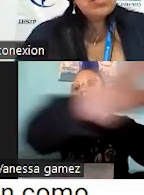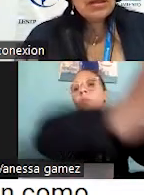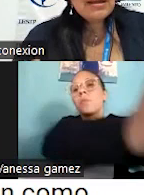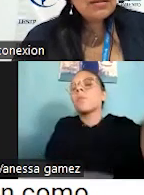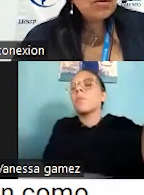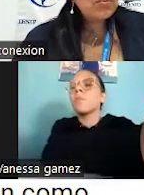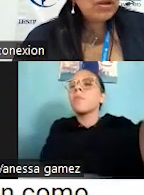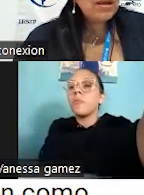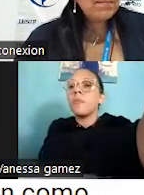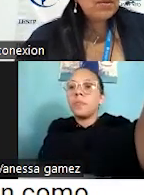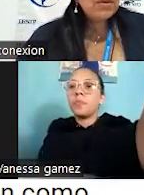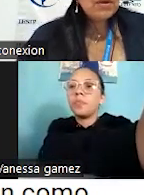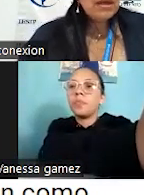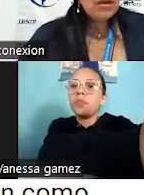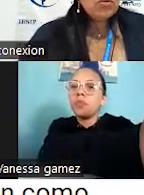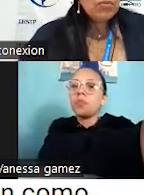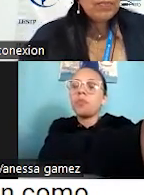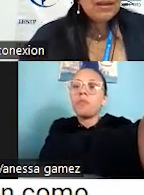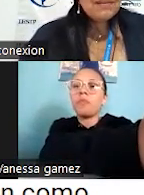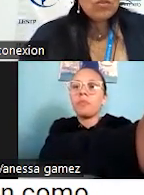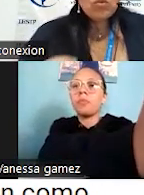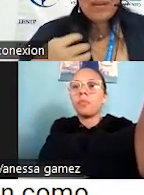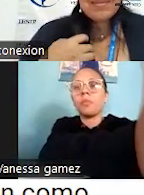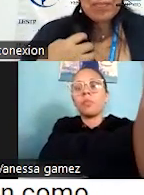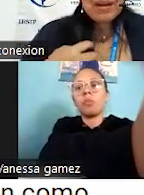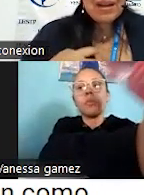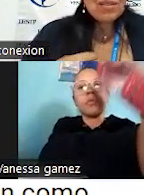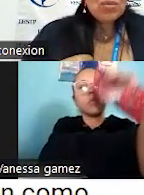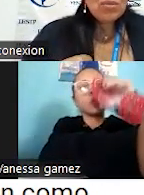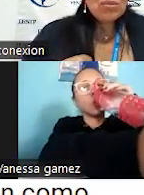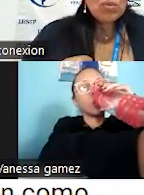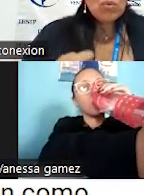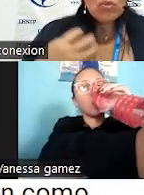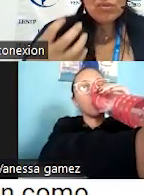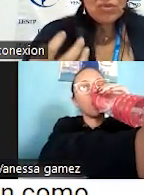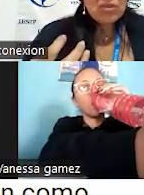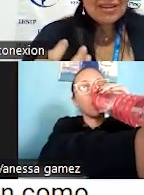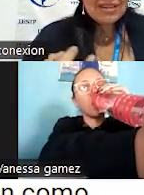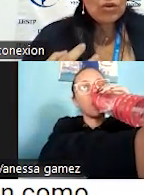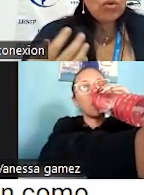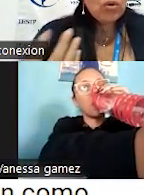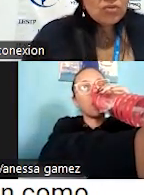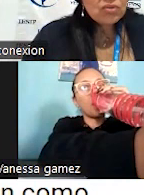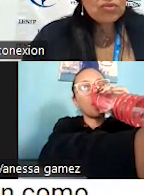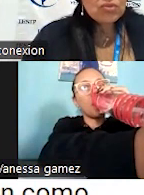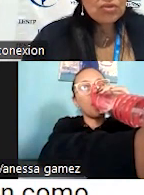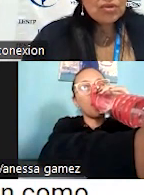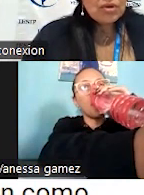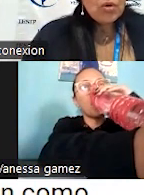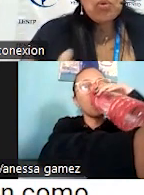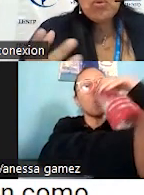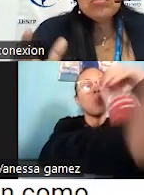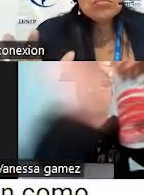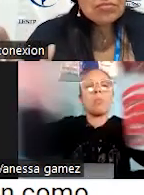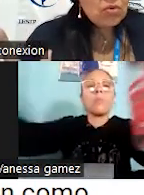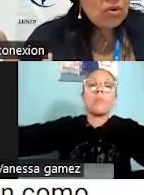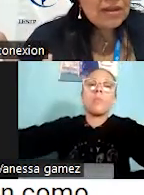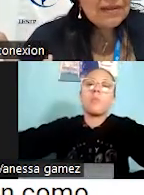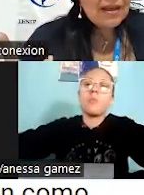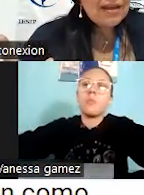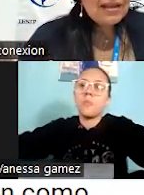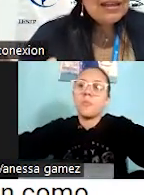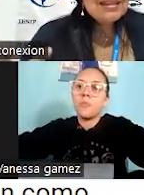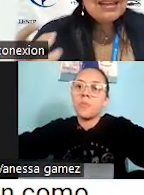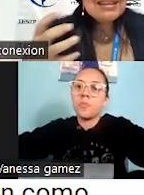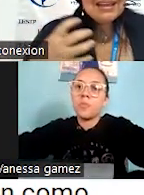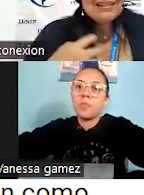servicio eléctrico, por ejemplo. En otro país, si tú estás pagando un servicio eléctrico costoso o lo